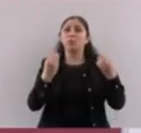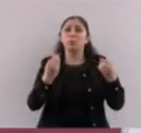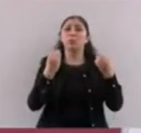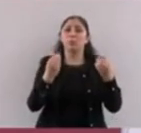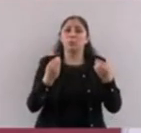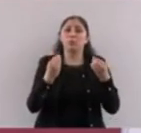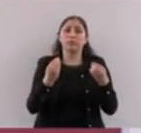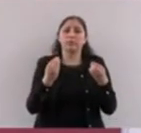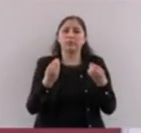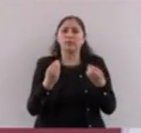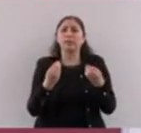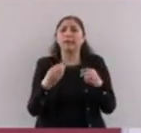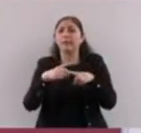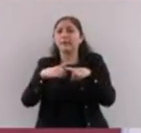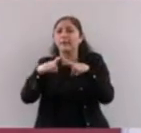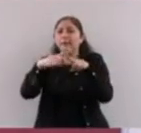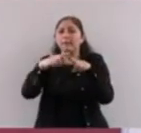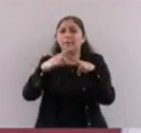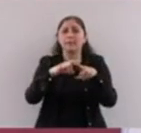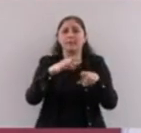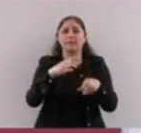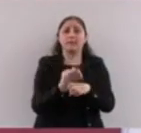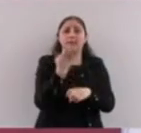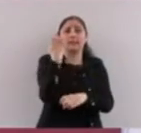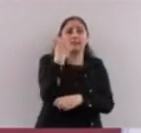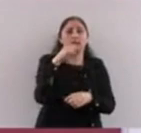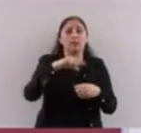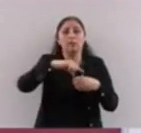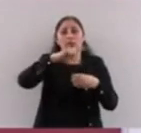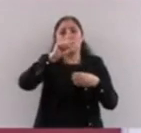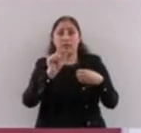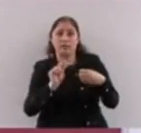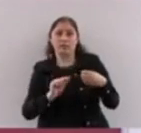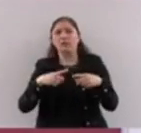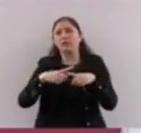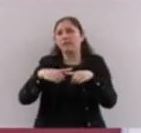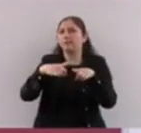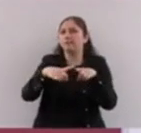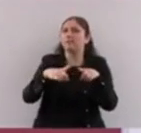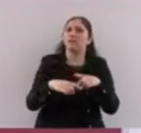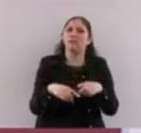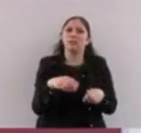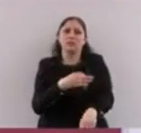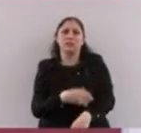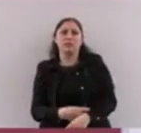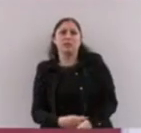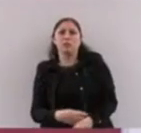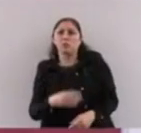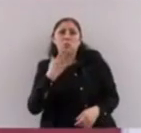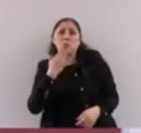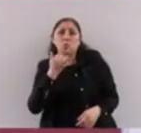ustedes vienen de los estados de la República y allá están sus familias y no hay banco. Entonces,